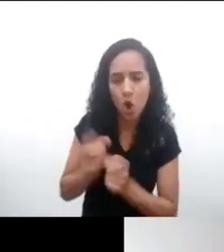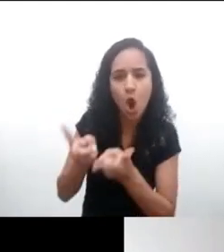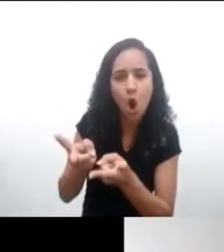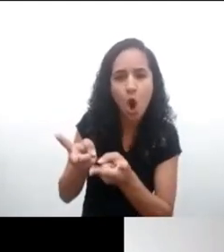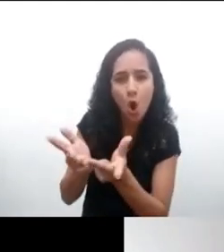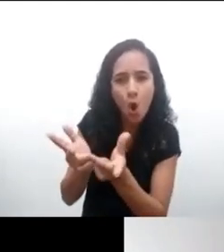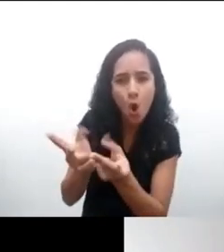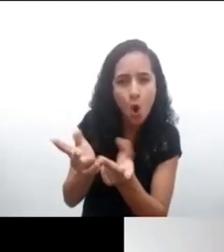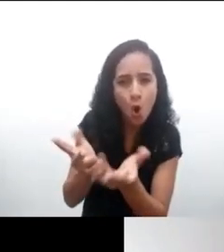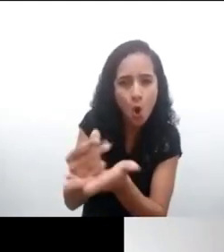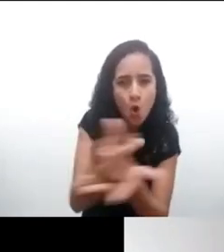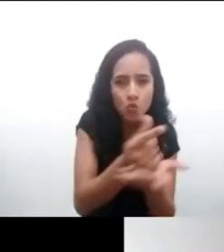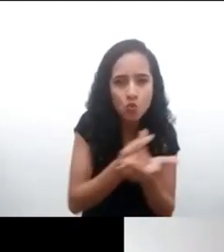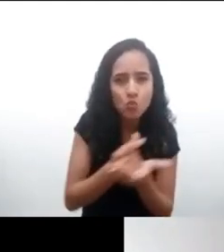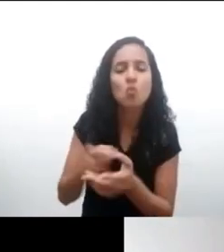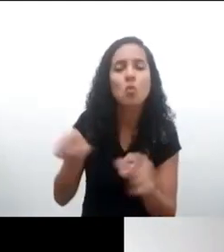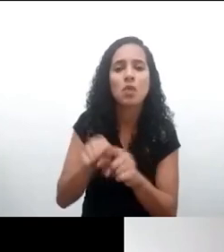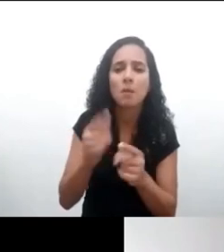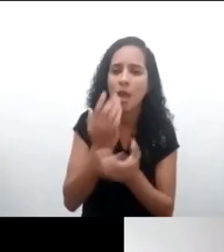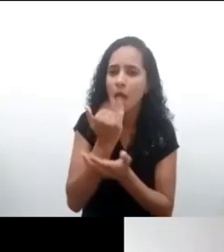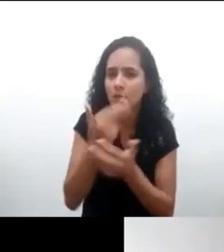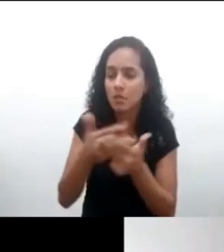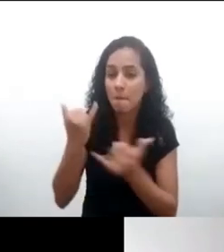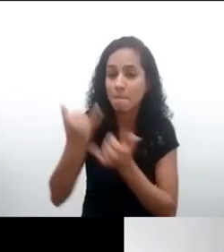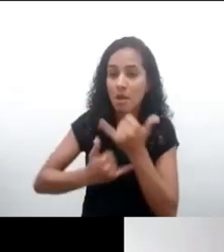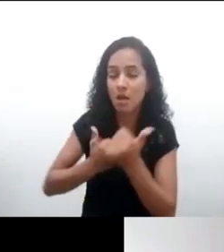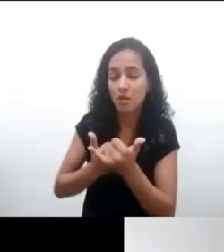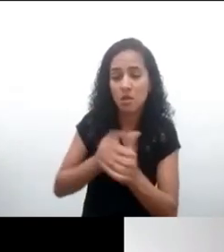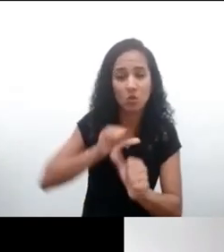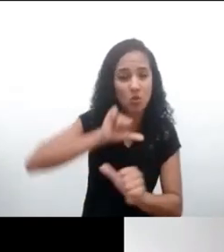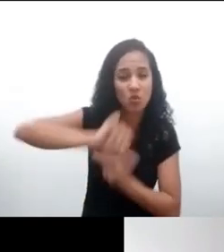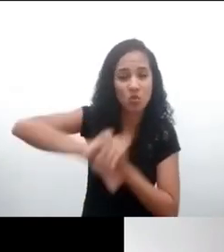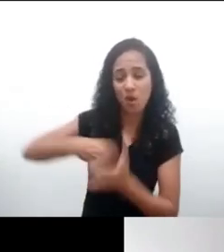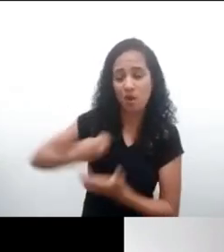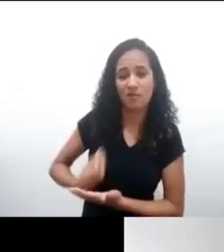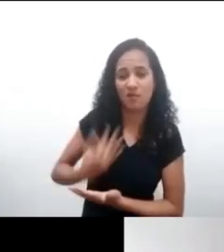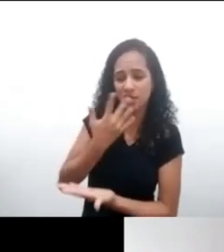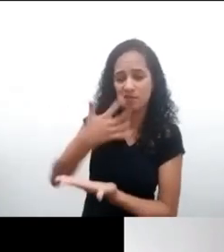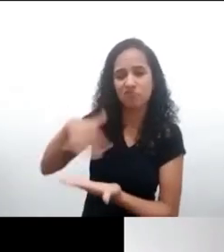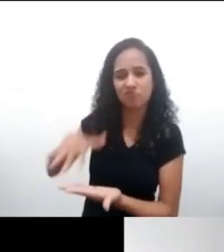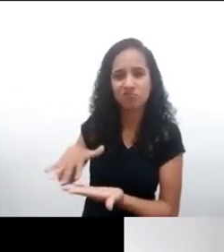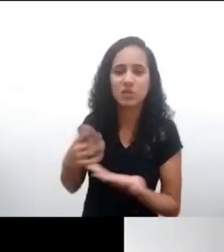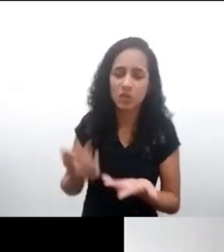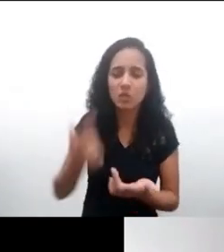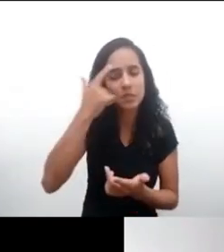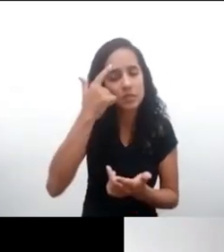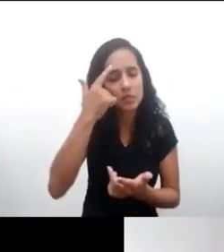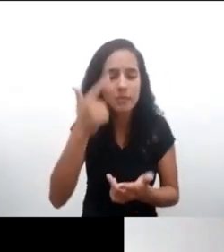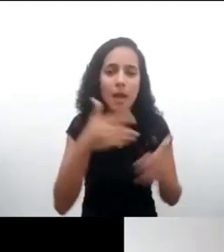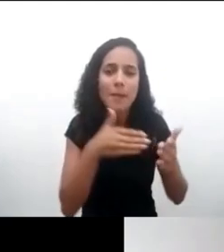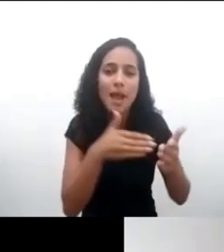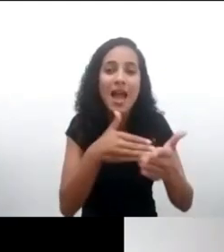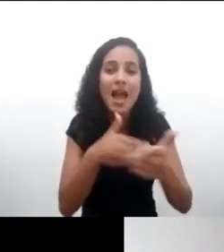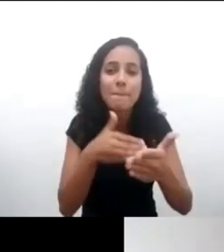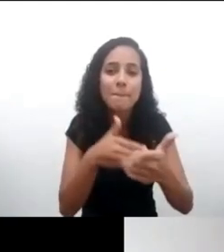conductas, modifica hábitos de consumo, alimentación de juegos. Es clave pensar de hecho en esta restricción